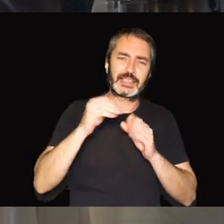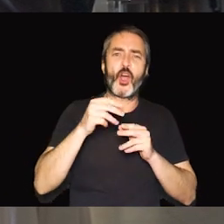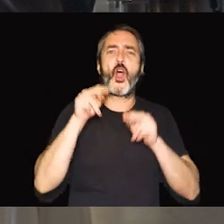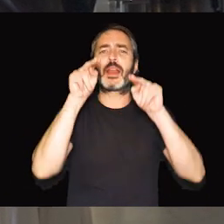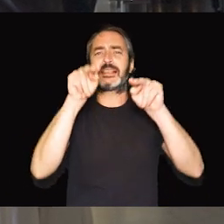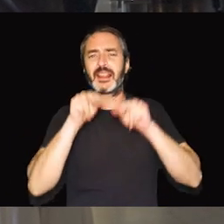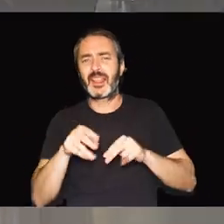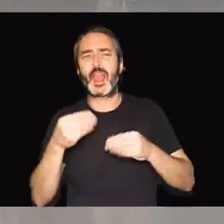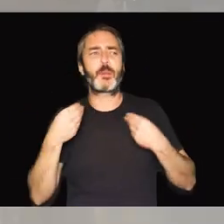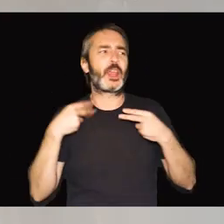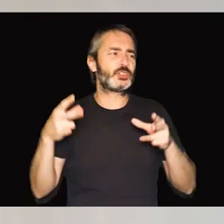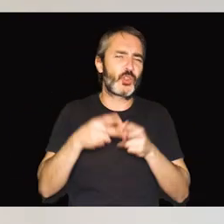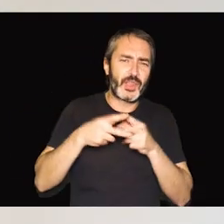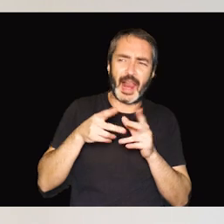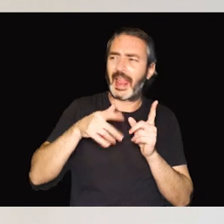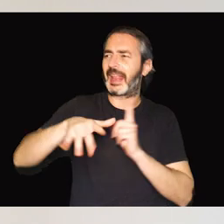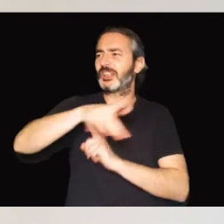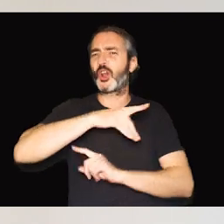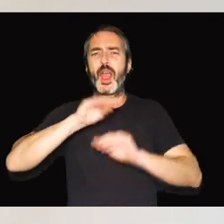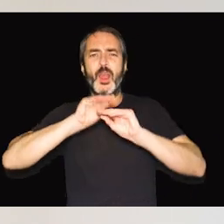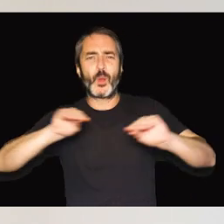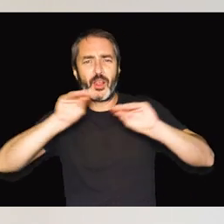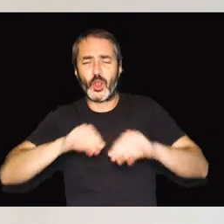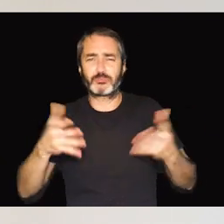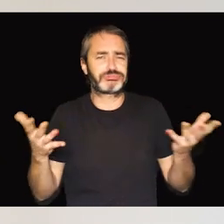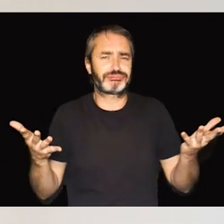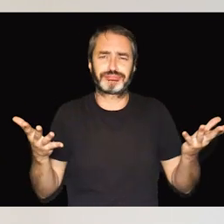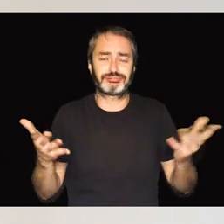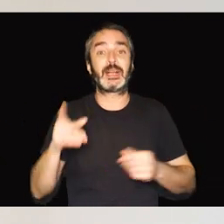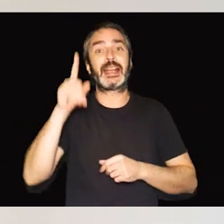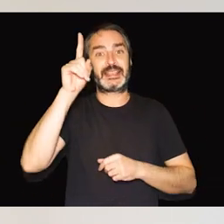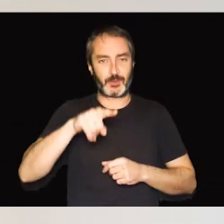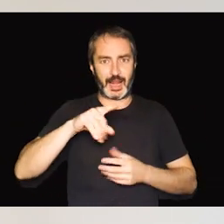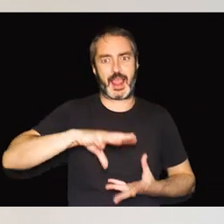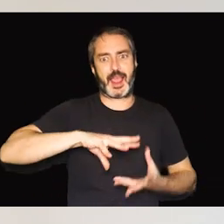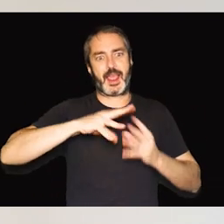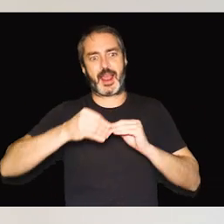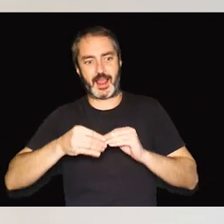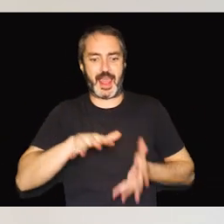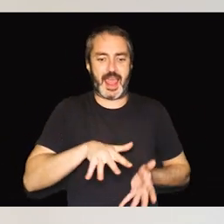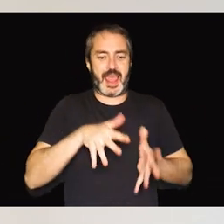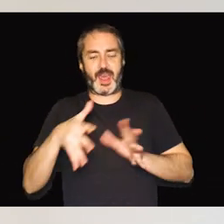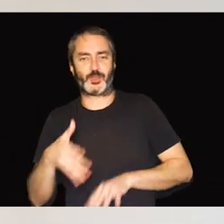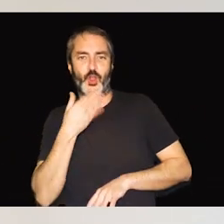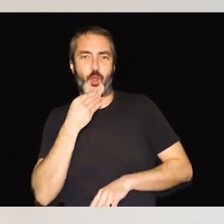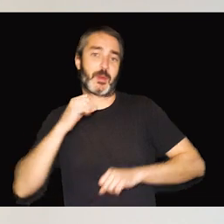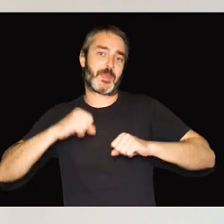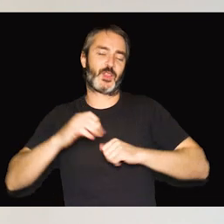residencial, en la vida social, en el entorno educativo, también en la transición a la edad adulta y la vida independiente.